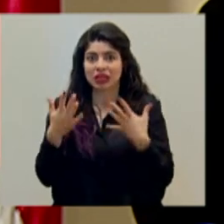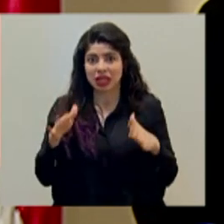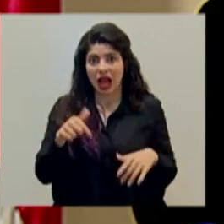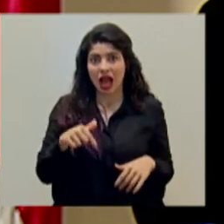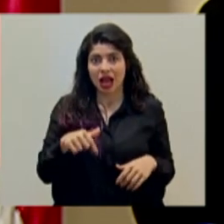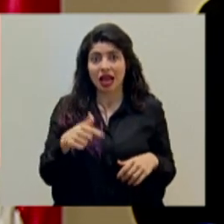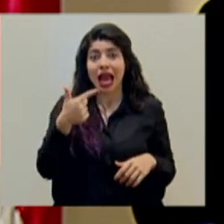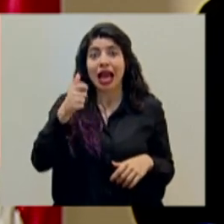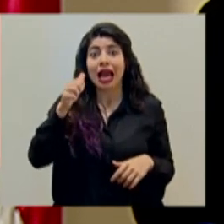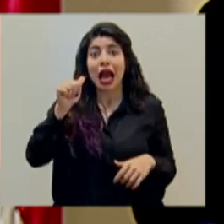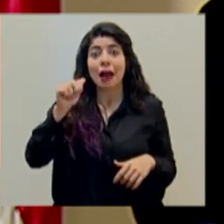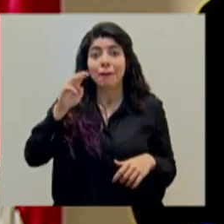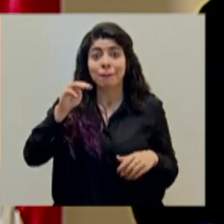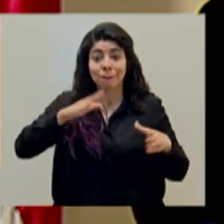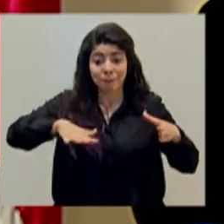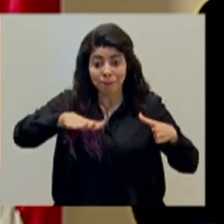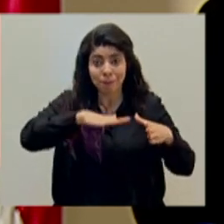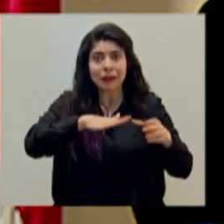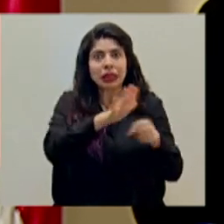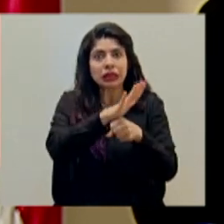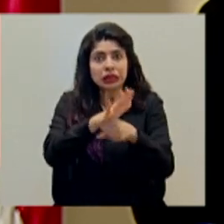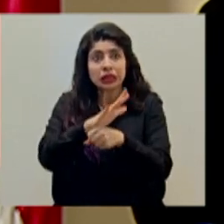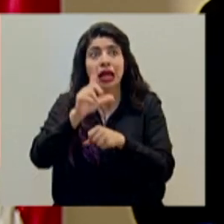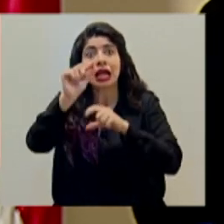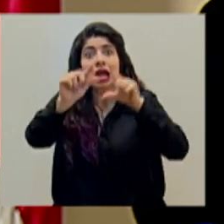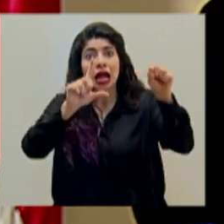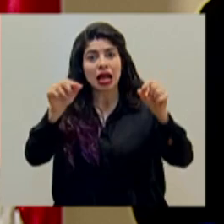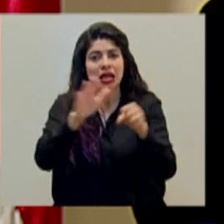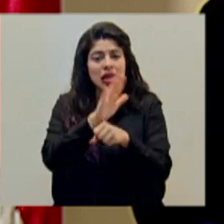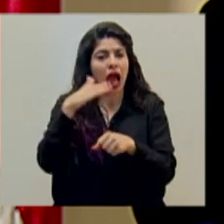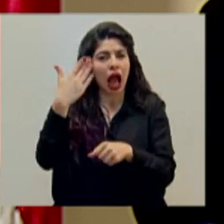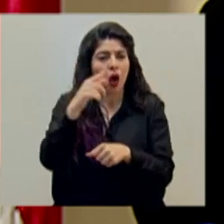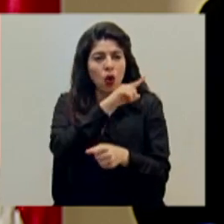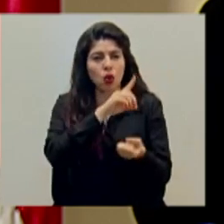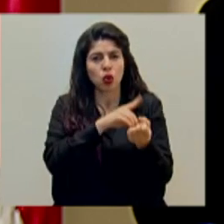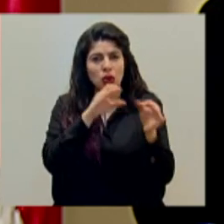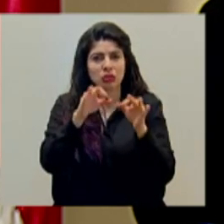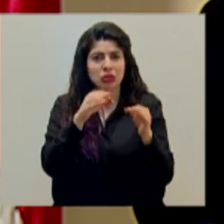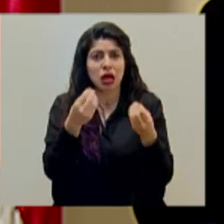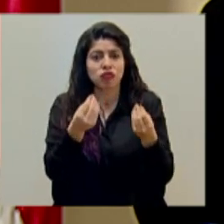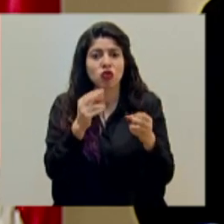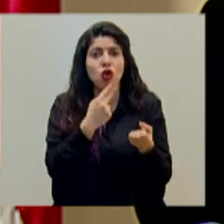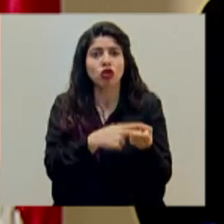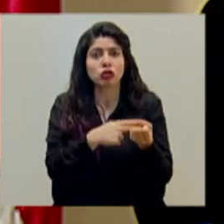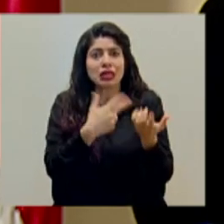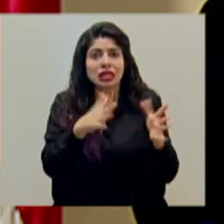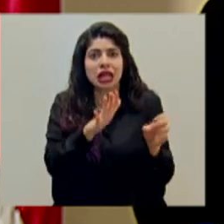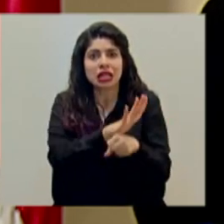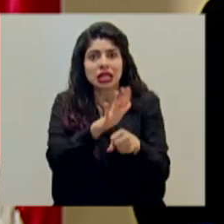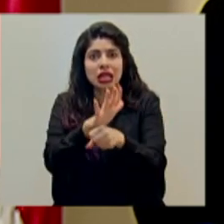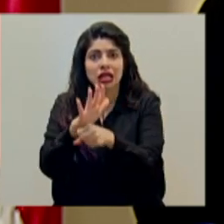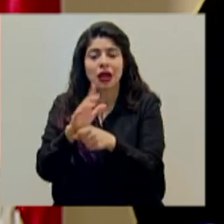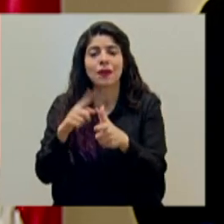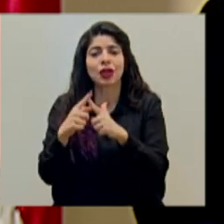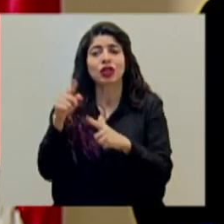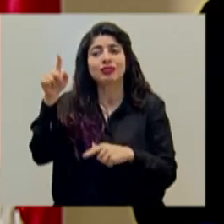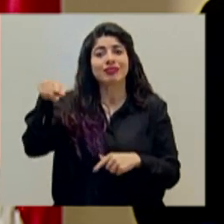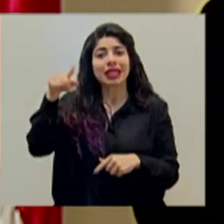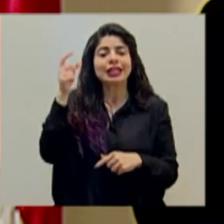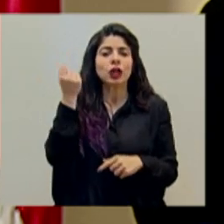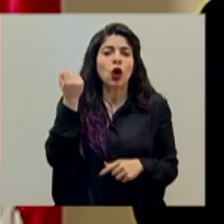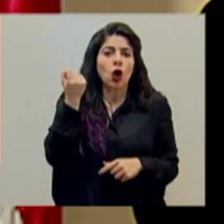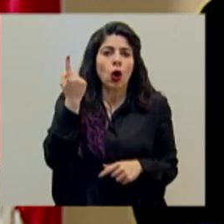de gran área metropolitana y también a nivel periférico, el doctor Ubon va a explicar un poco más esto, así que ellos han mostrado comprensión,